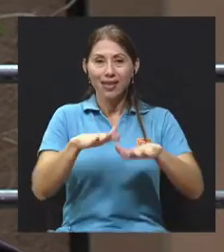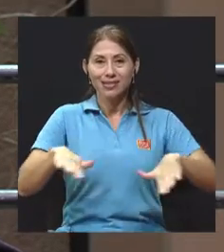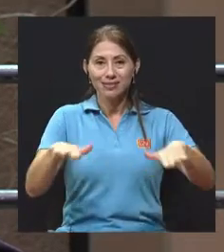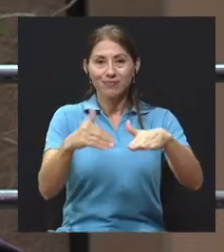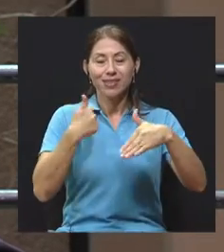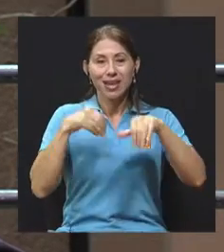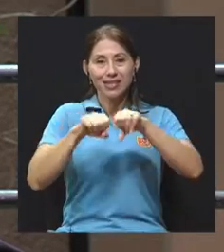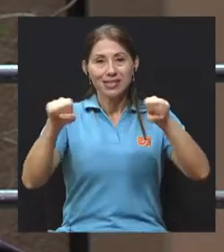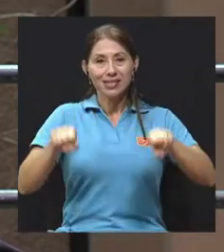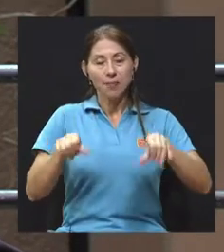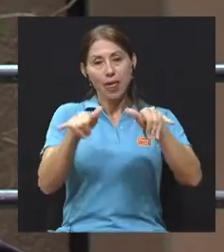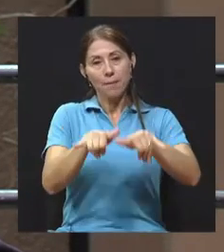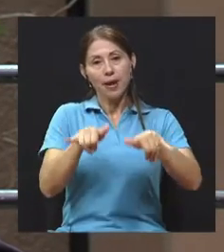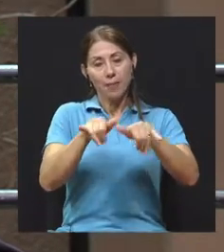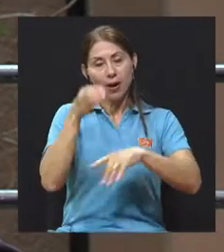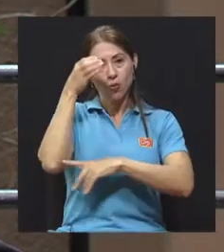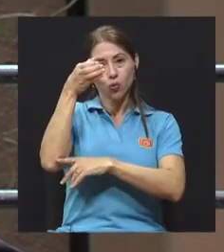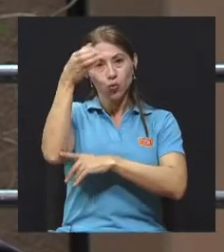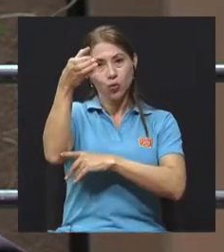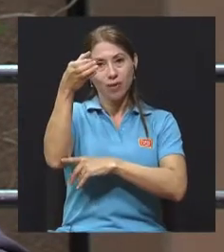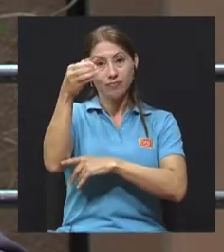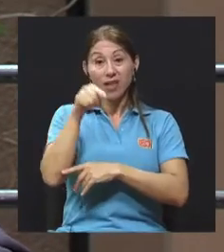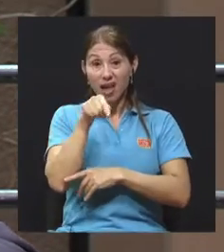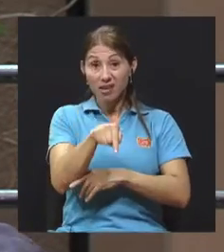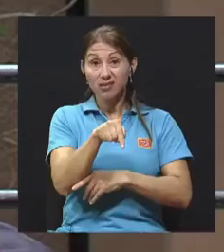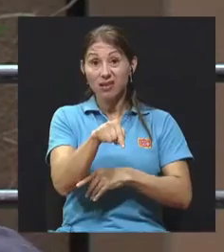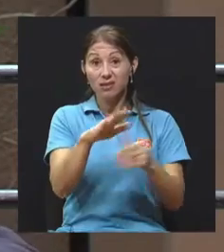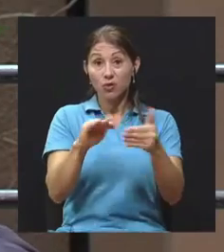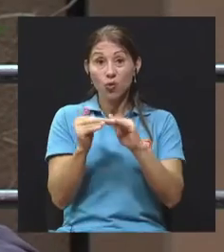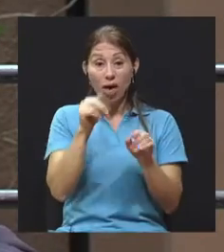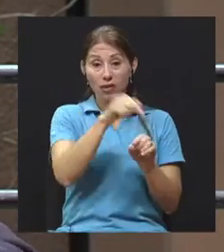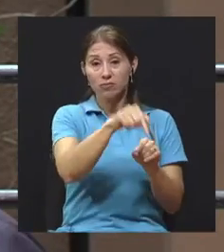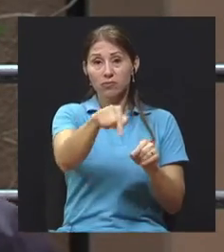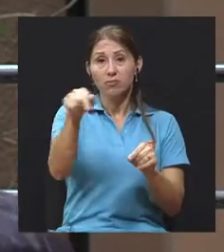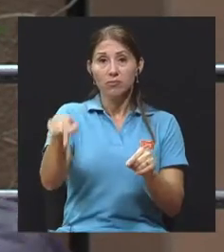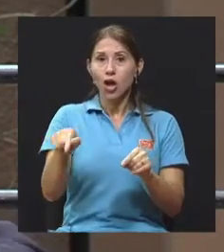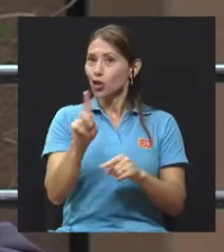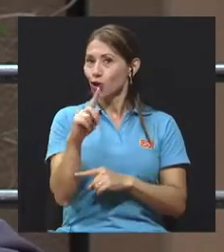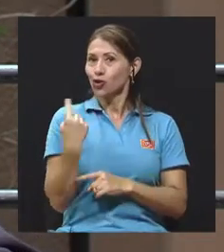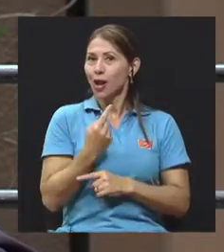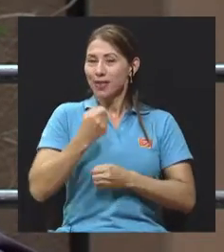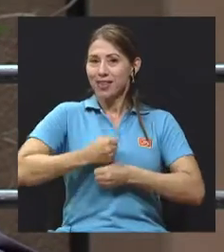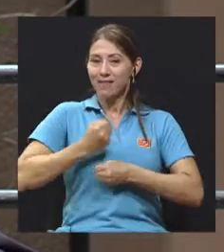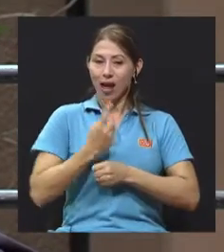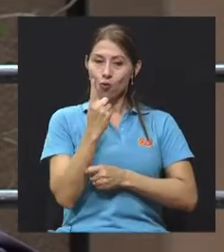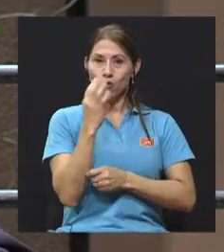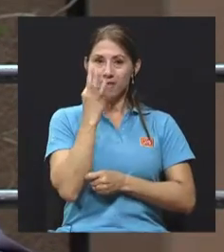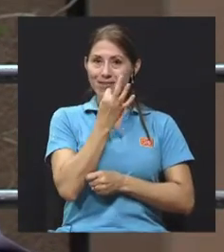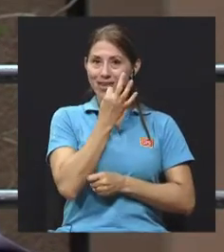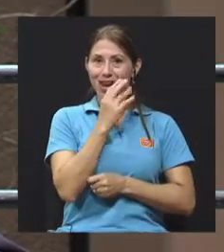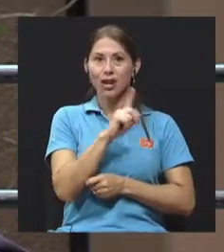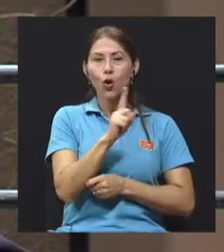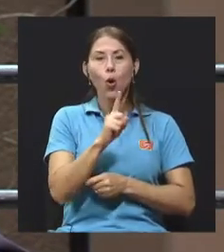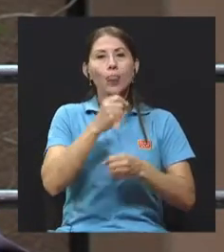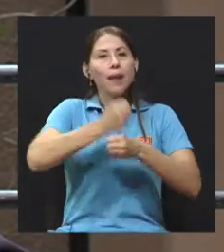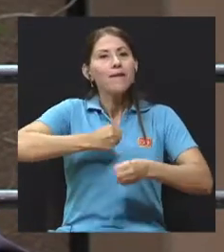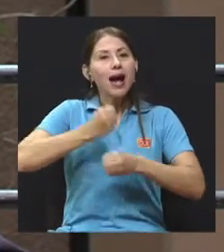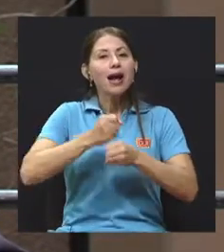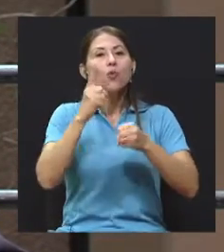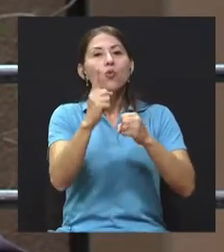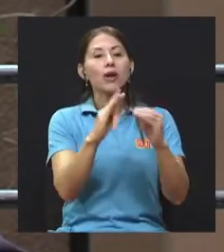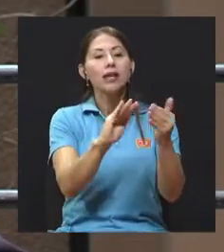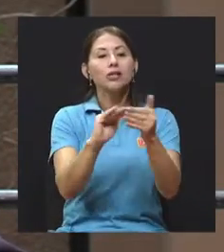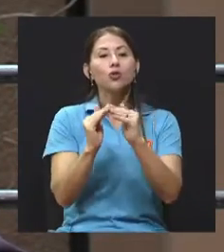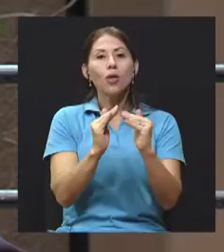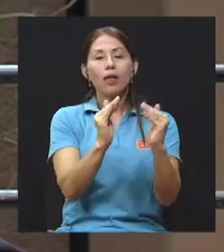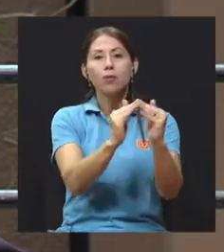y estas ciudades han desarrollado no solo una propiedad o una finca, sino toda una ciudad. Son ciudades y